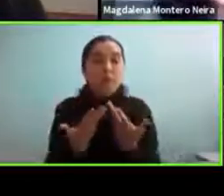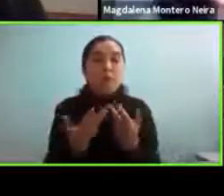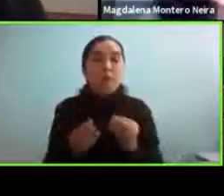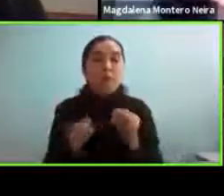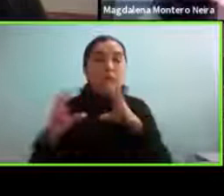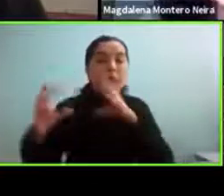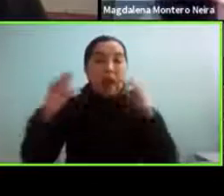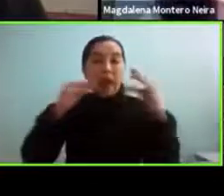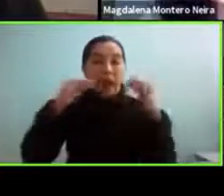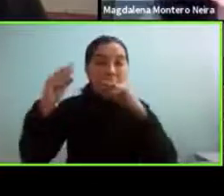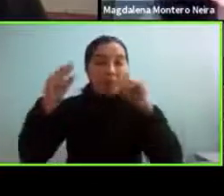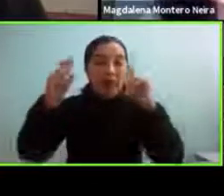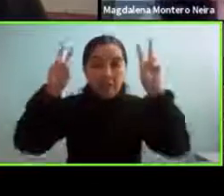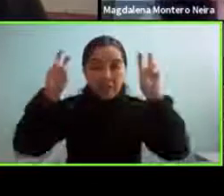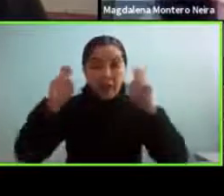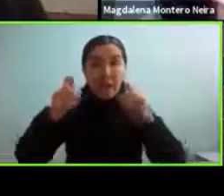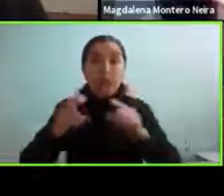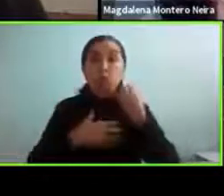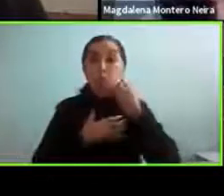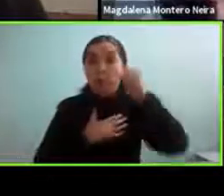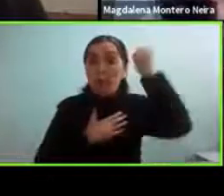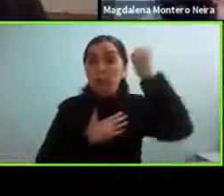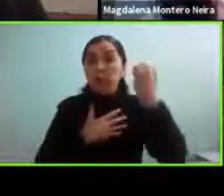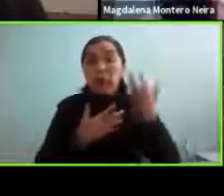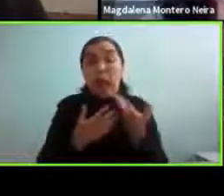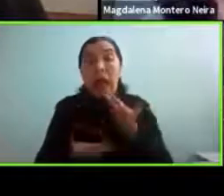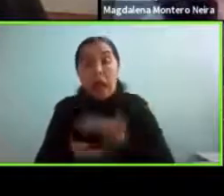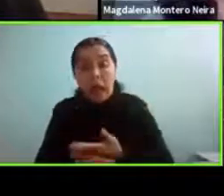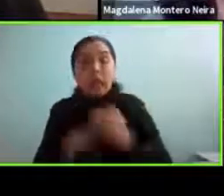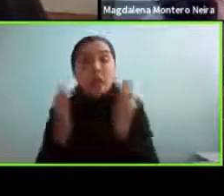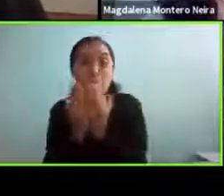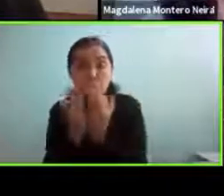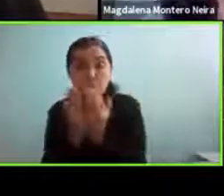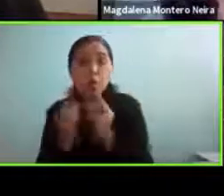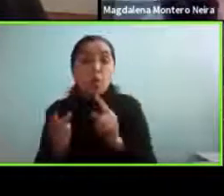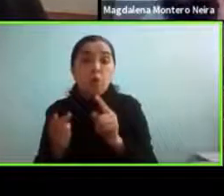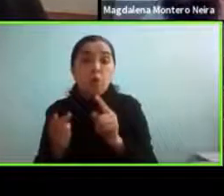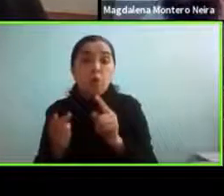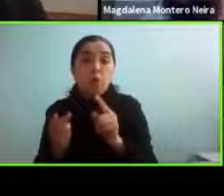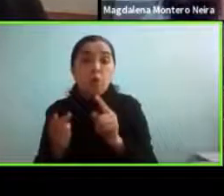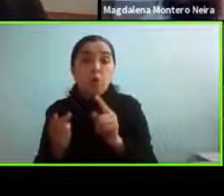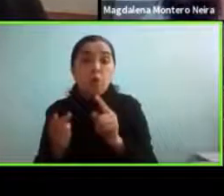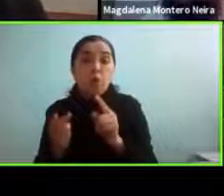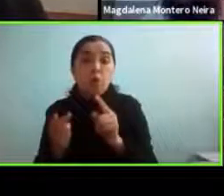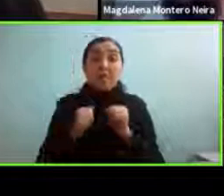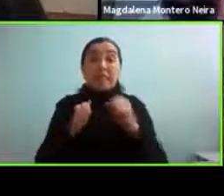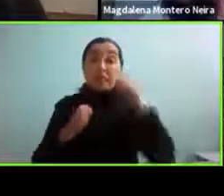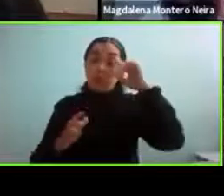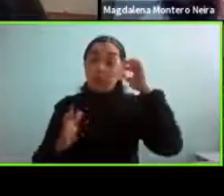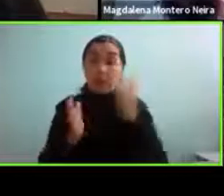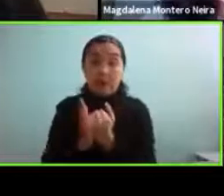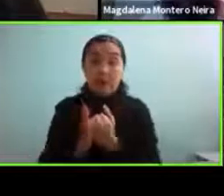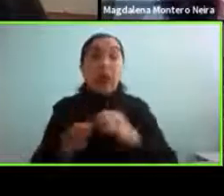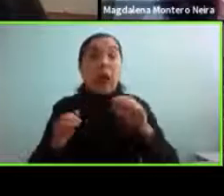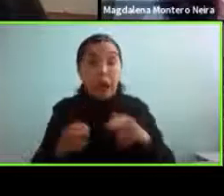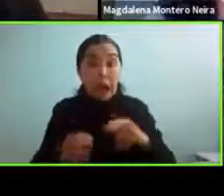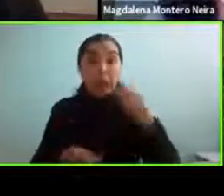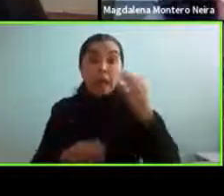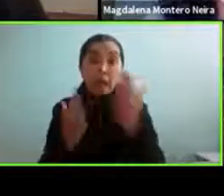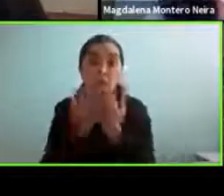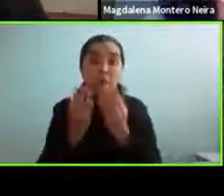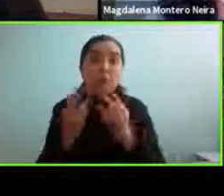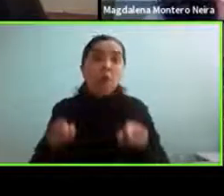comentaban hay estudios en relación a estrés postraumático hay estudios de menopausia pero el tema es que esos estudios tienen que estar digamos o sea